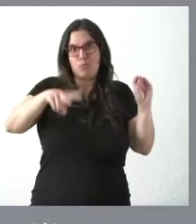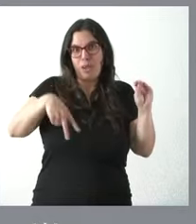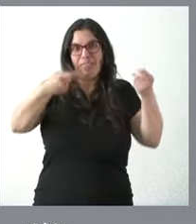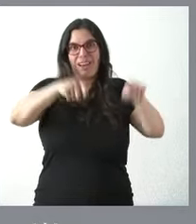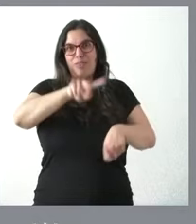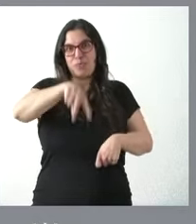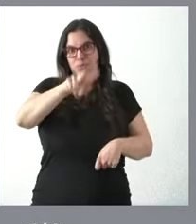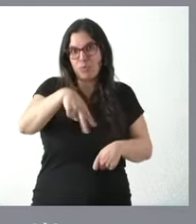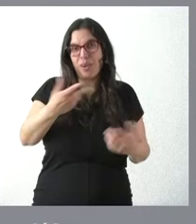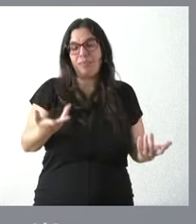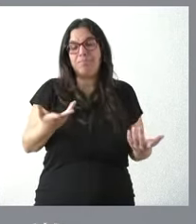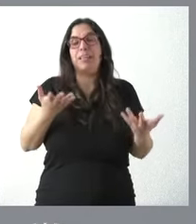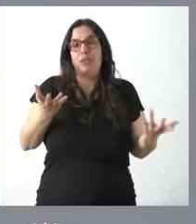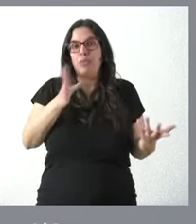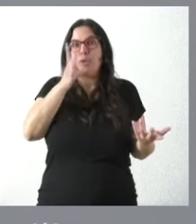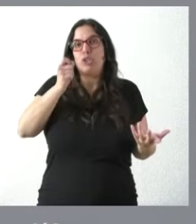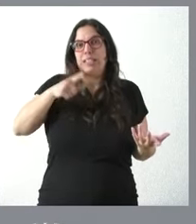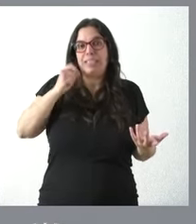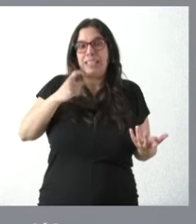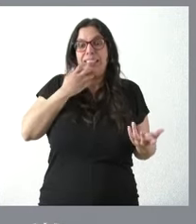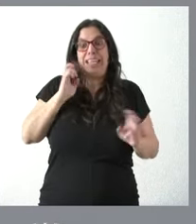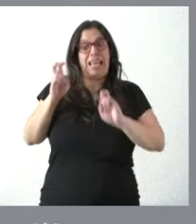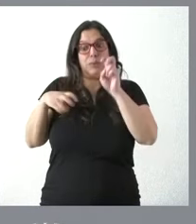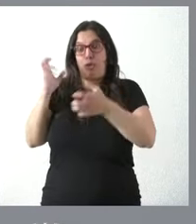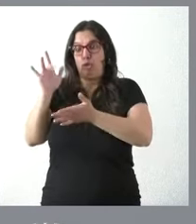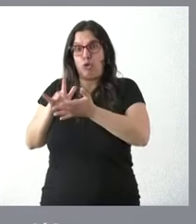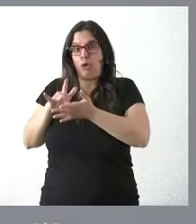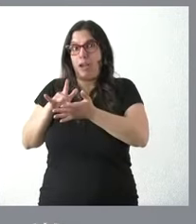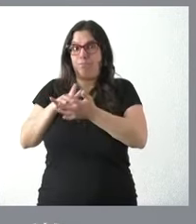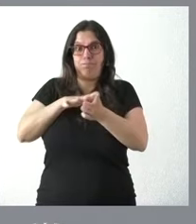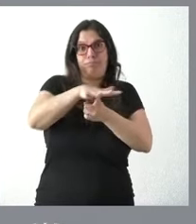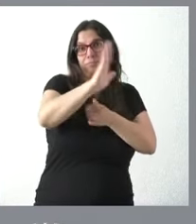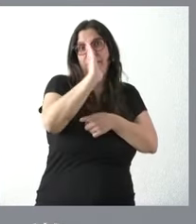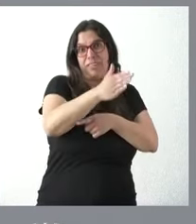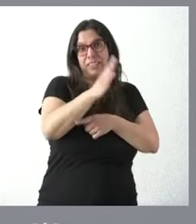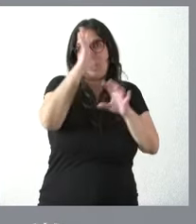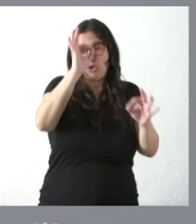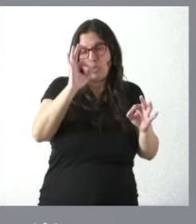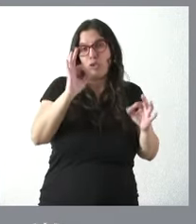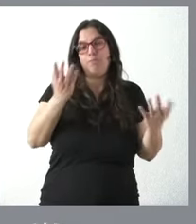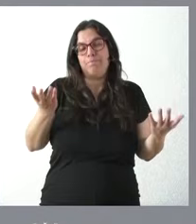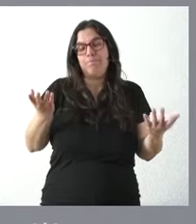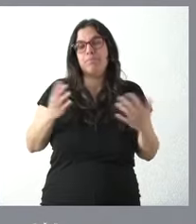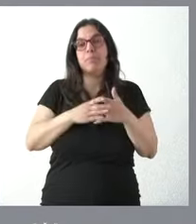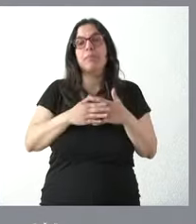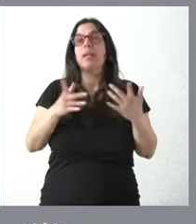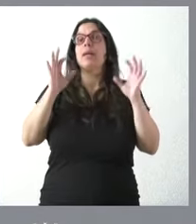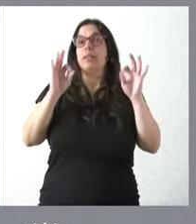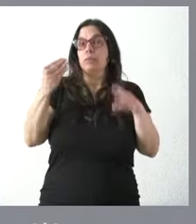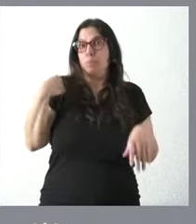incidencias son más habituales y todos los periodos de adaptación y mejora son más complejos ante su pregunta